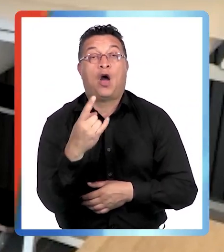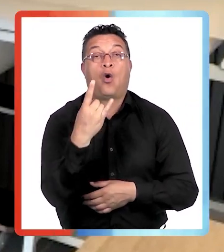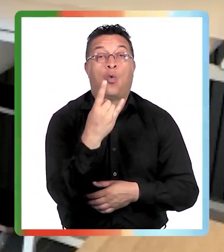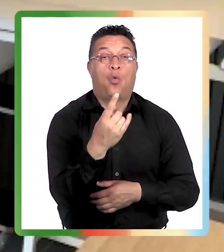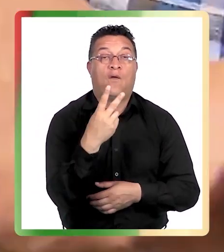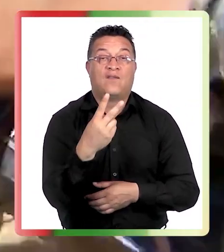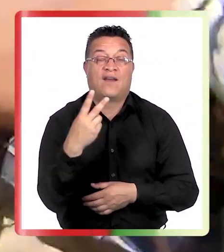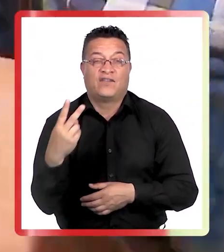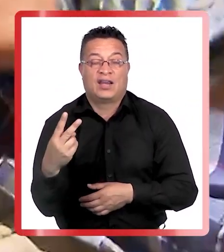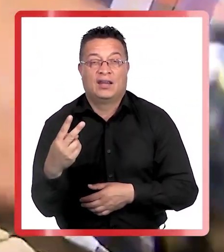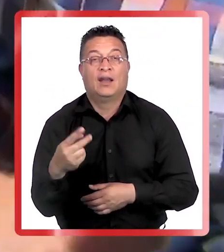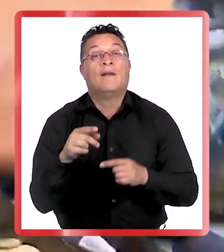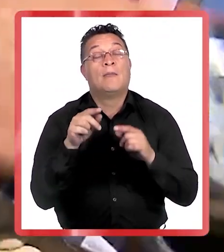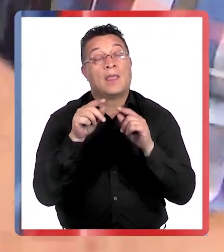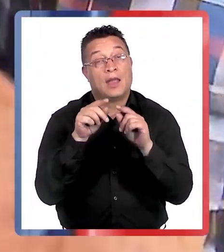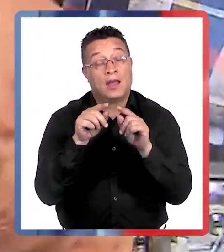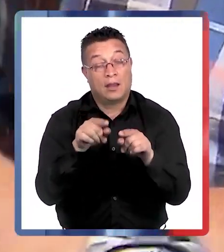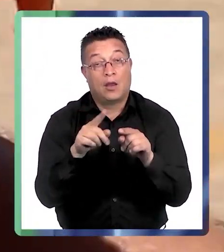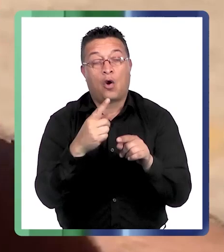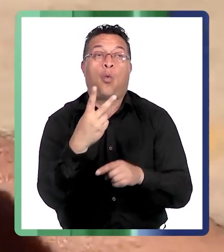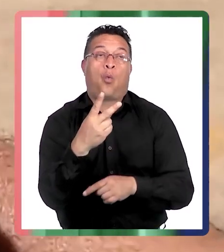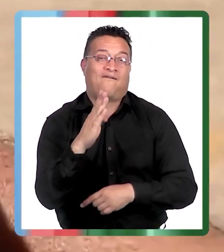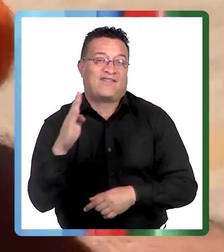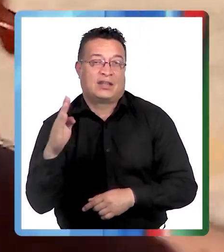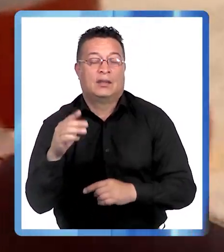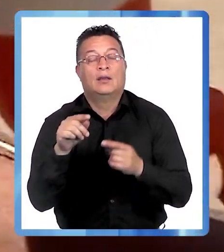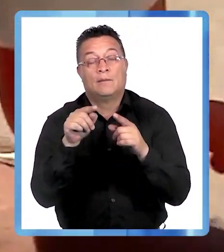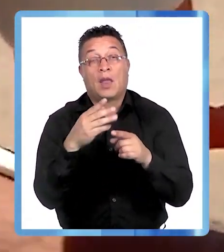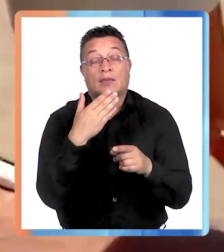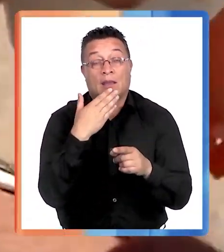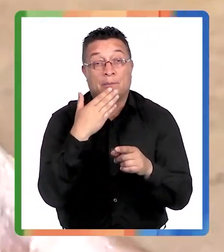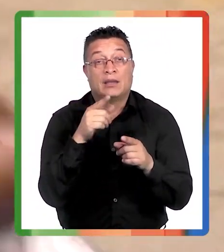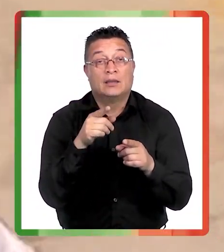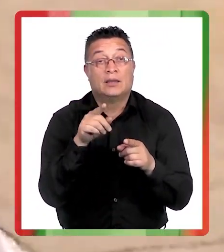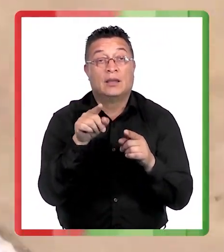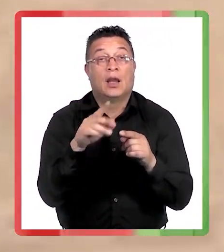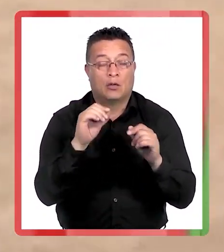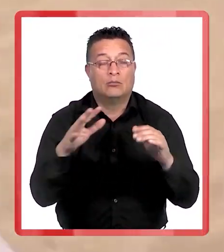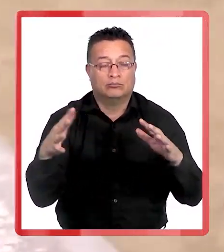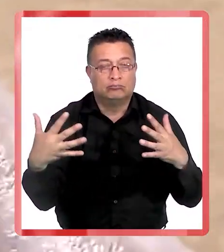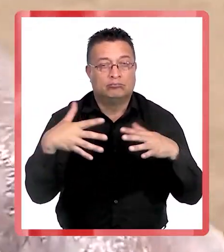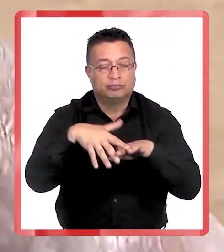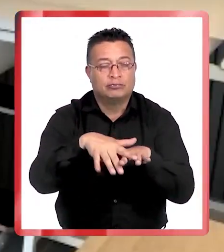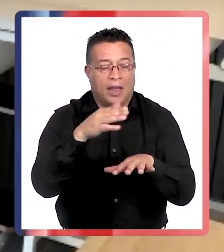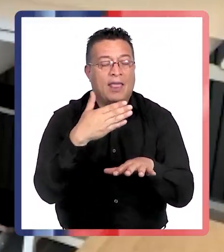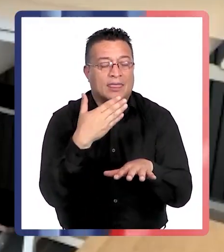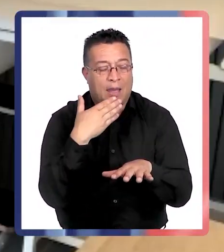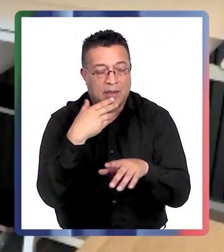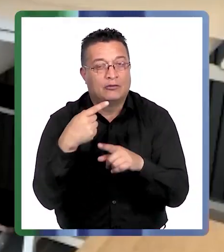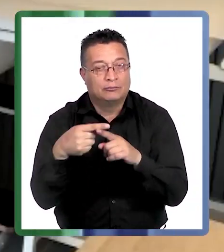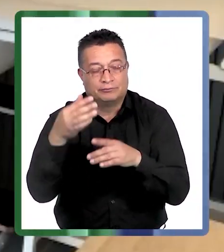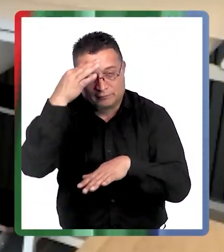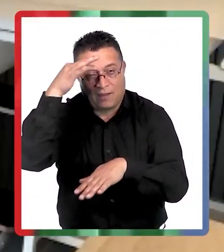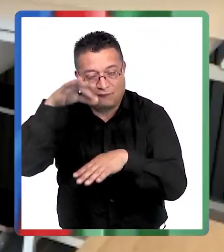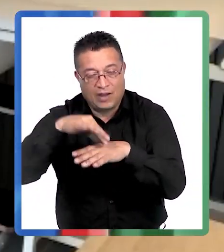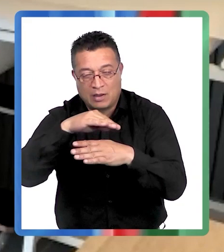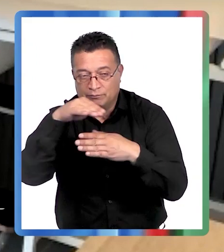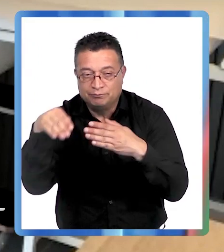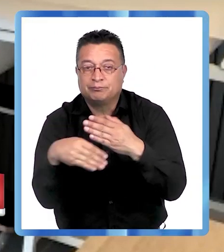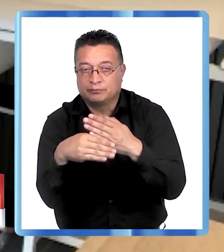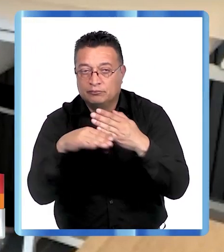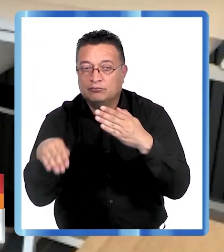Y hoy en día muchos también cubren la luz visible, que eso también se ha visto, que está involucrado en alguna otra patología